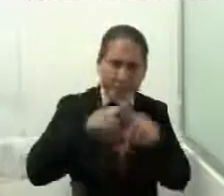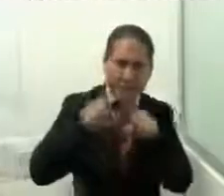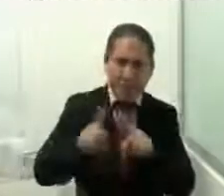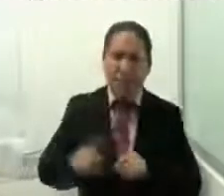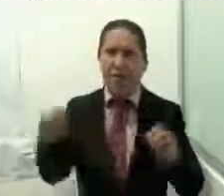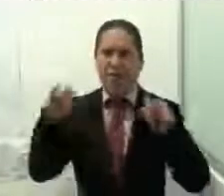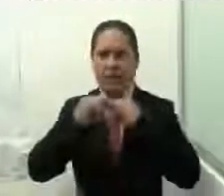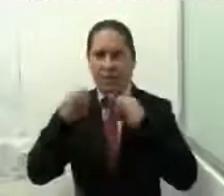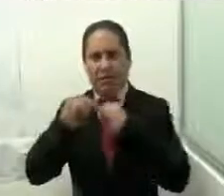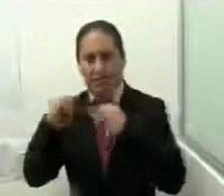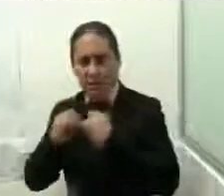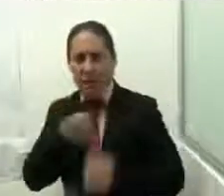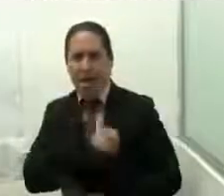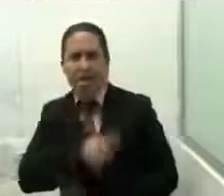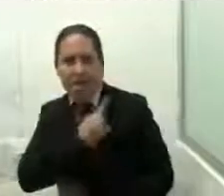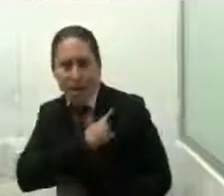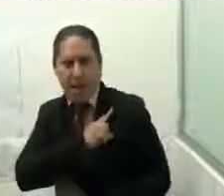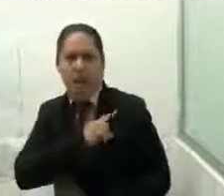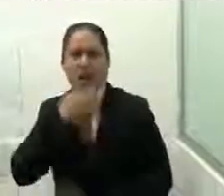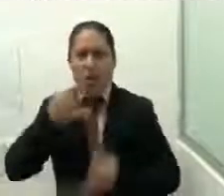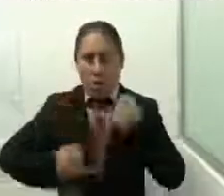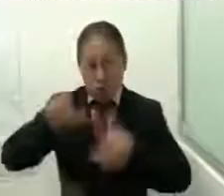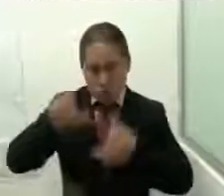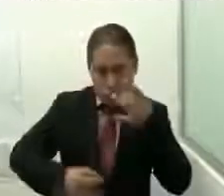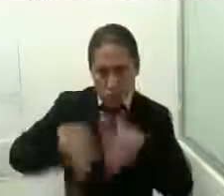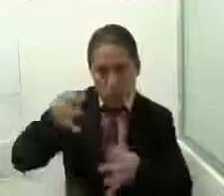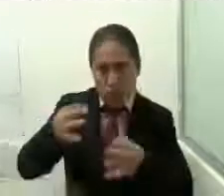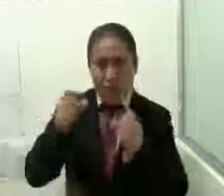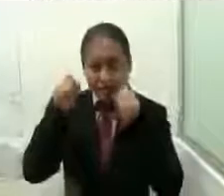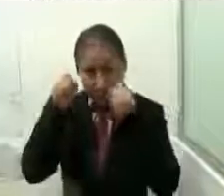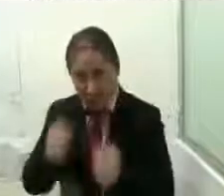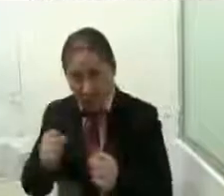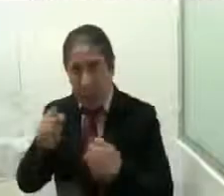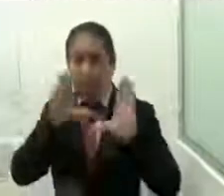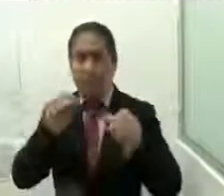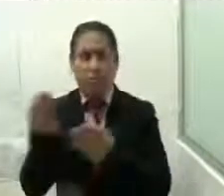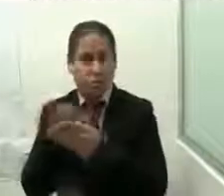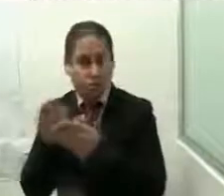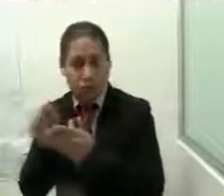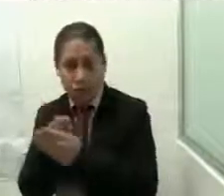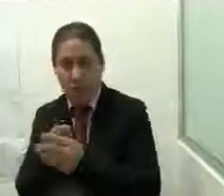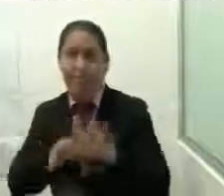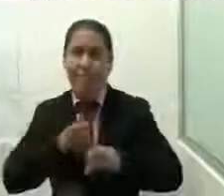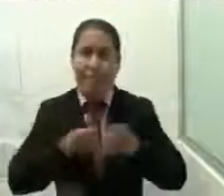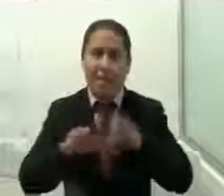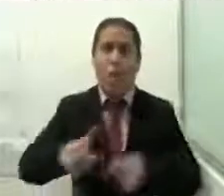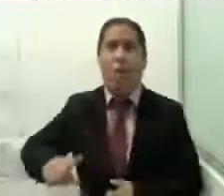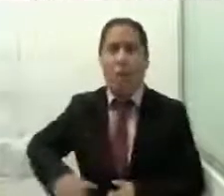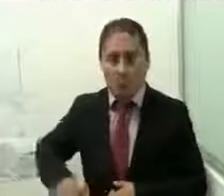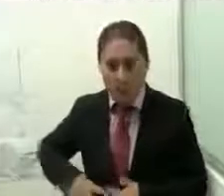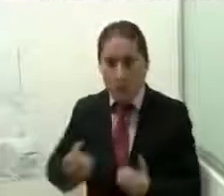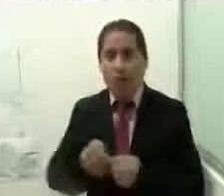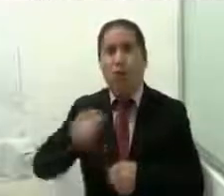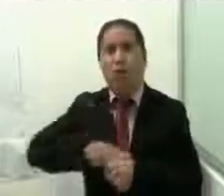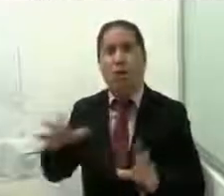en los rubros de salud, justicia, seguridad y capacitación, una muestra clara del trabajo de gobierno y sociedad para poner un